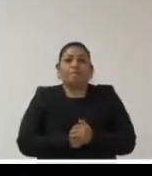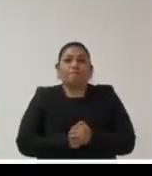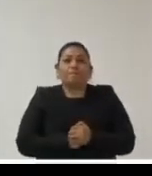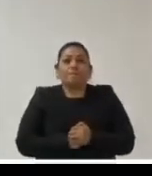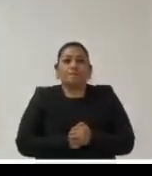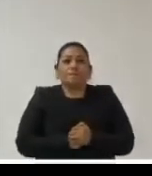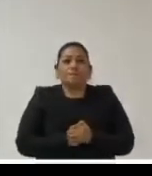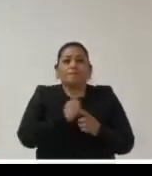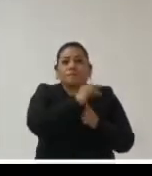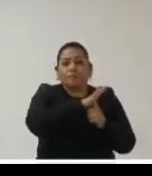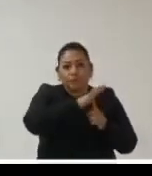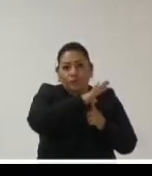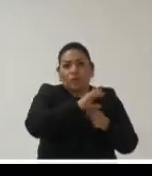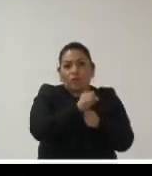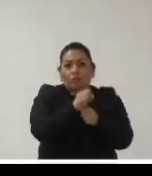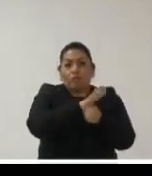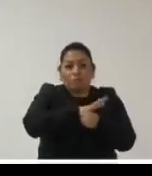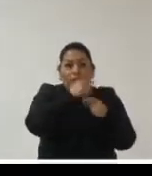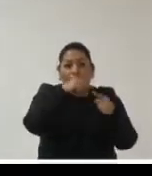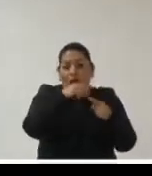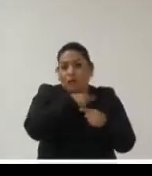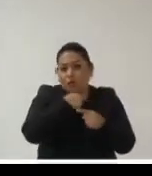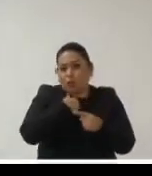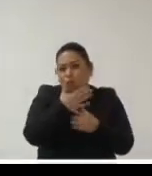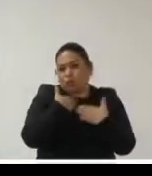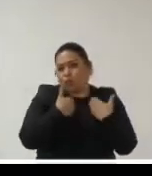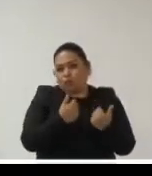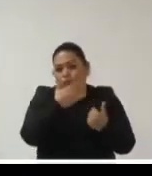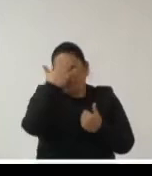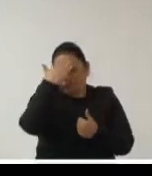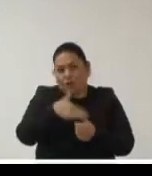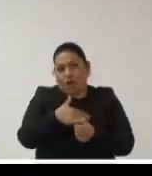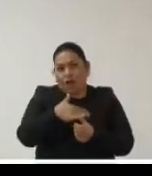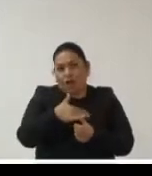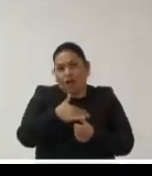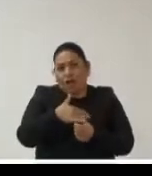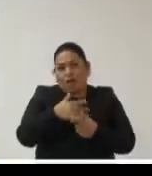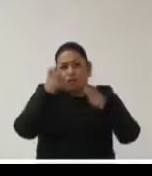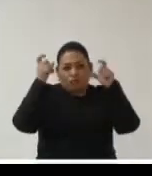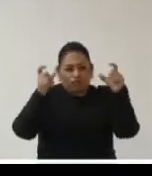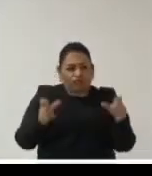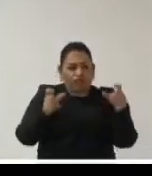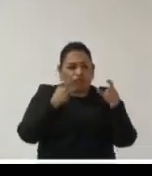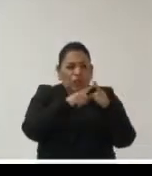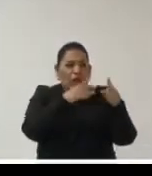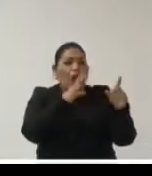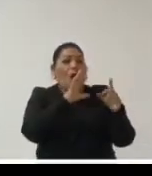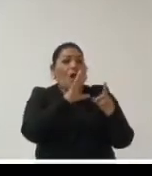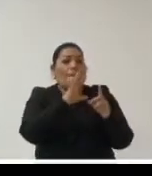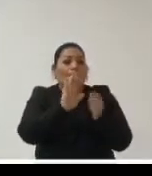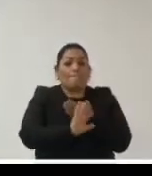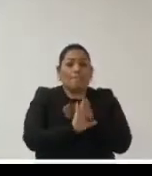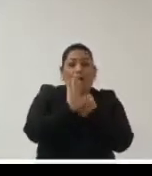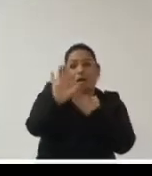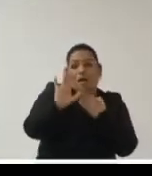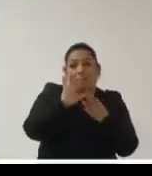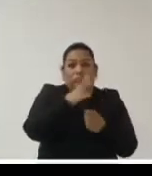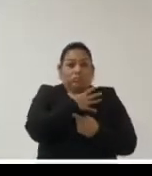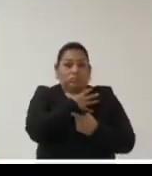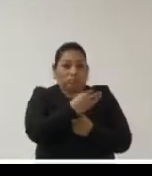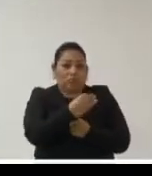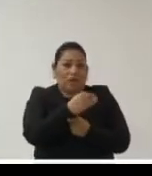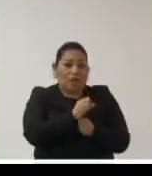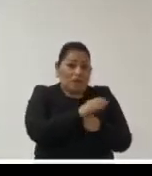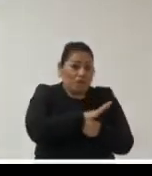en contextos de pandemia además nosotros entendemos que existen dos decisiones vitales cómo evitar contagiarse y conocer